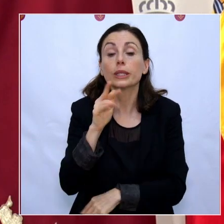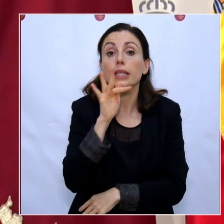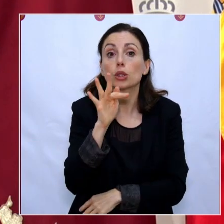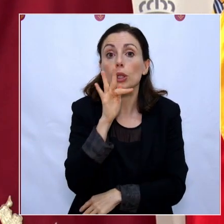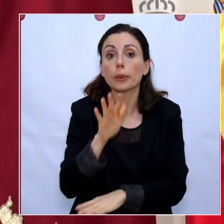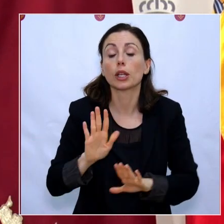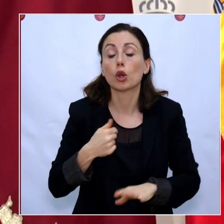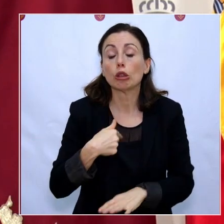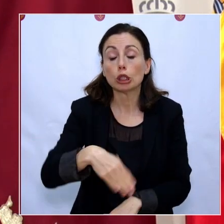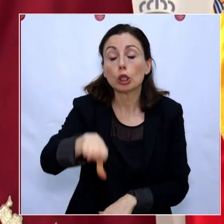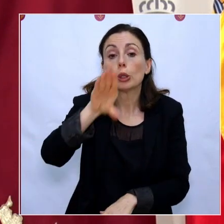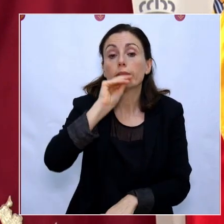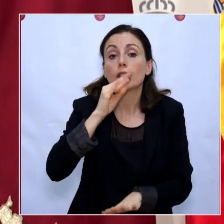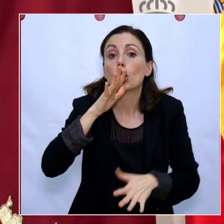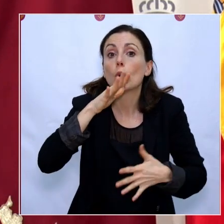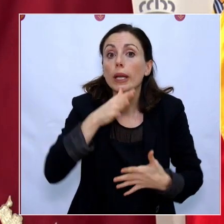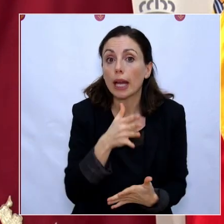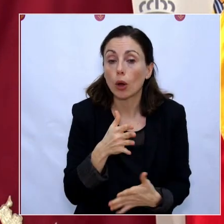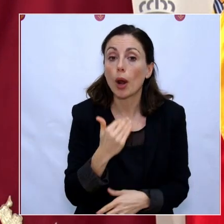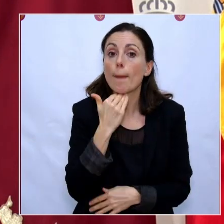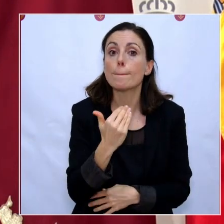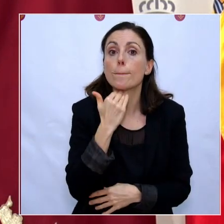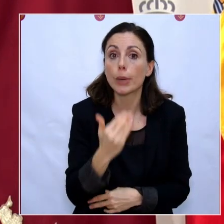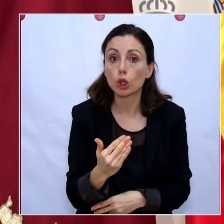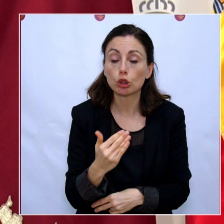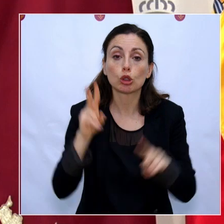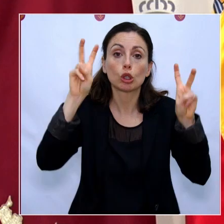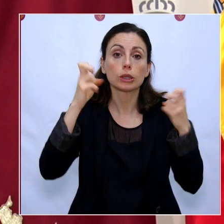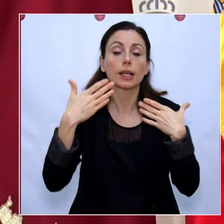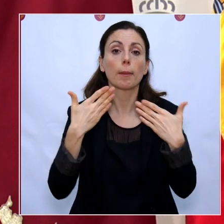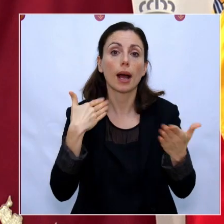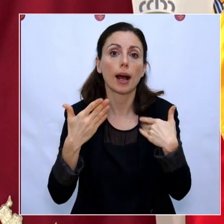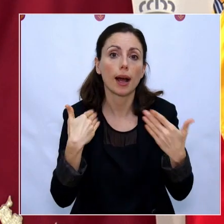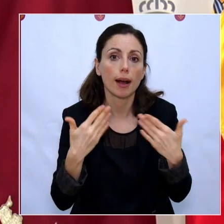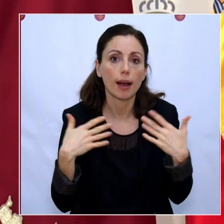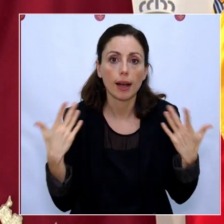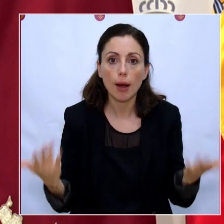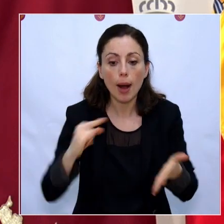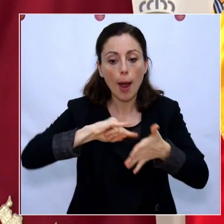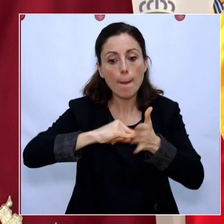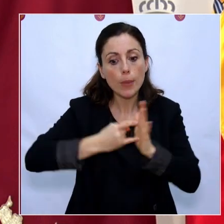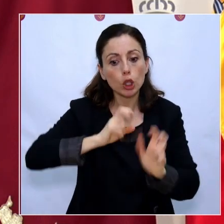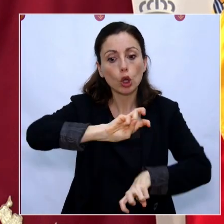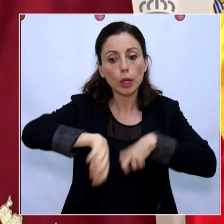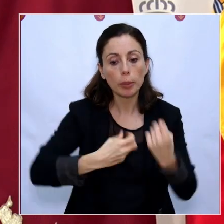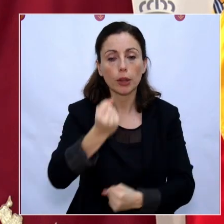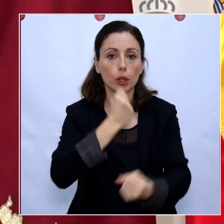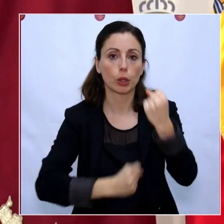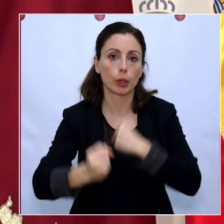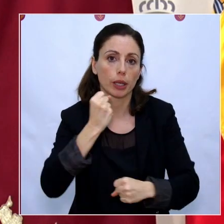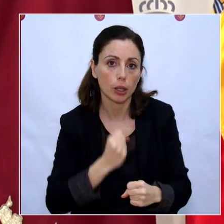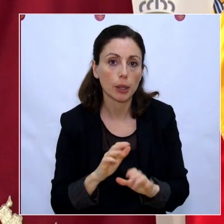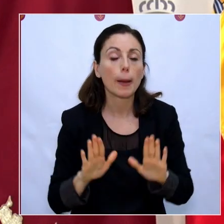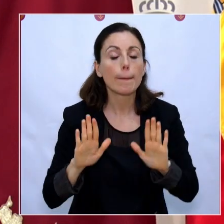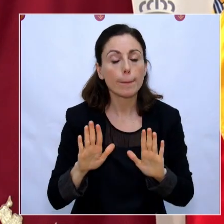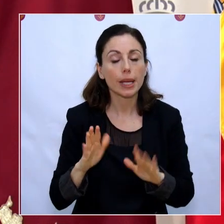Entiendo que todavía es un escenario precipitado para hablar de ese, bueno, pues de ese proyecto de recuperación económica, pero sí que deben de